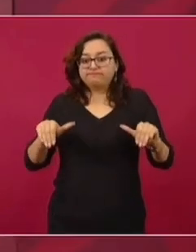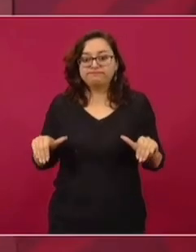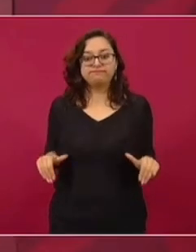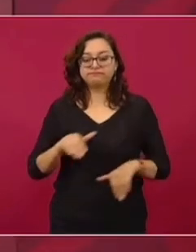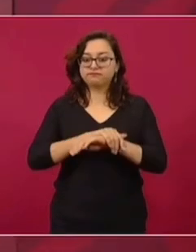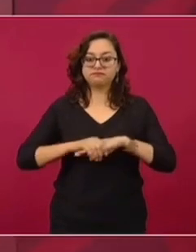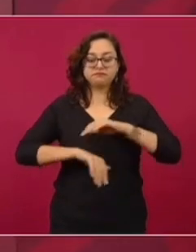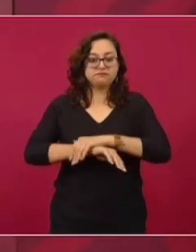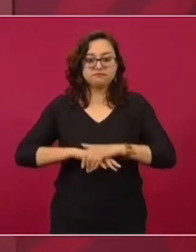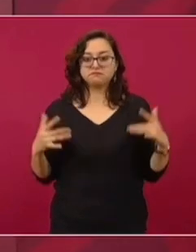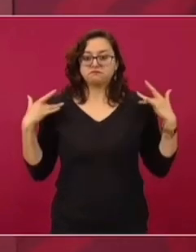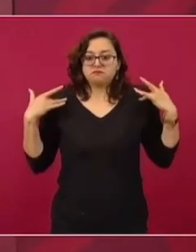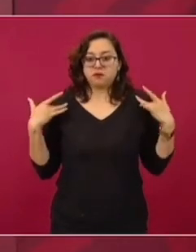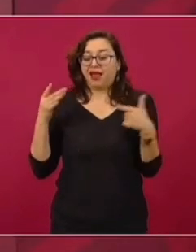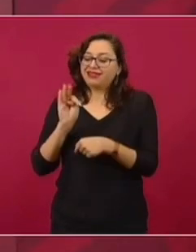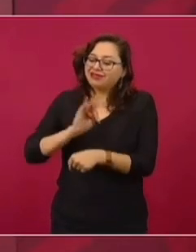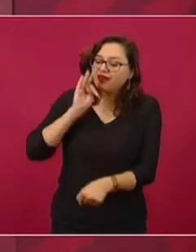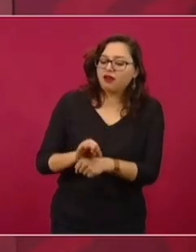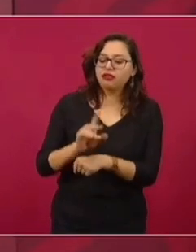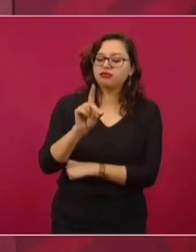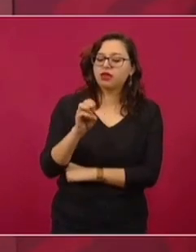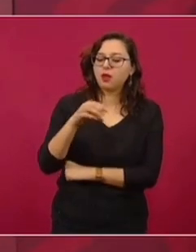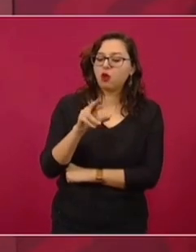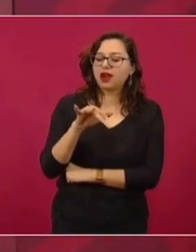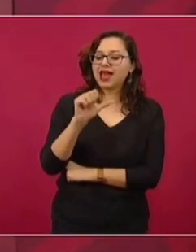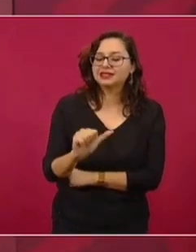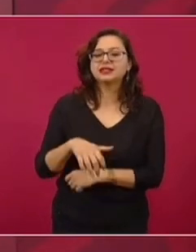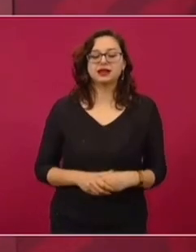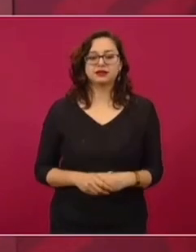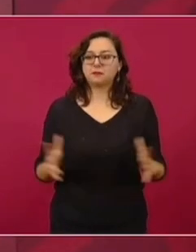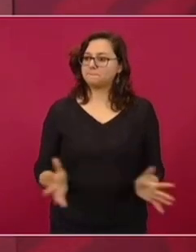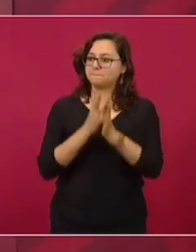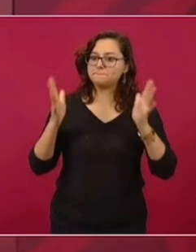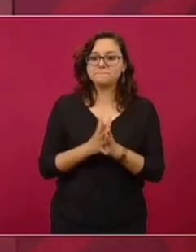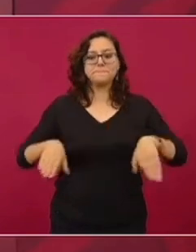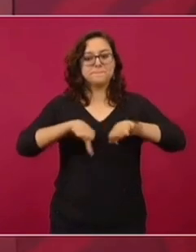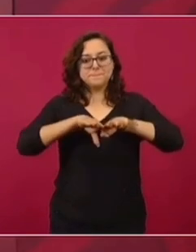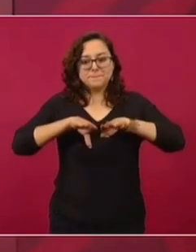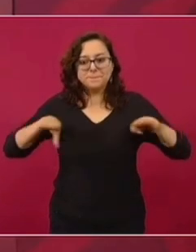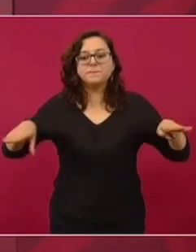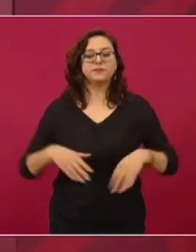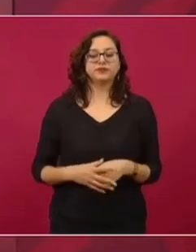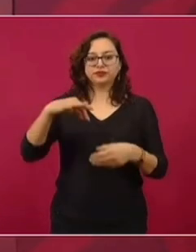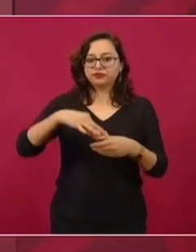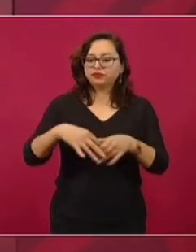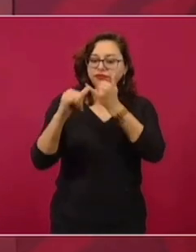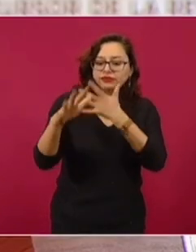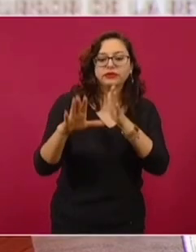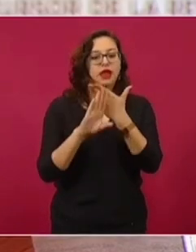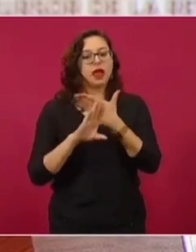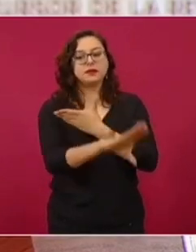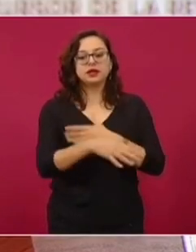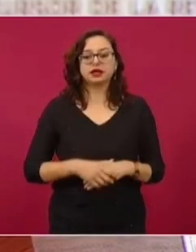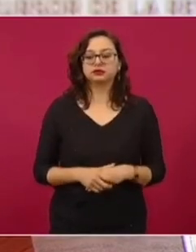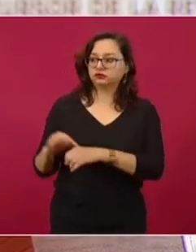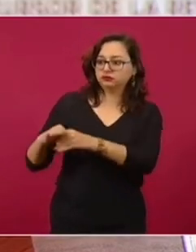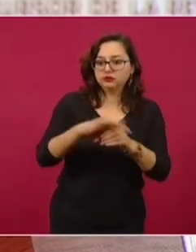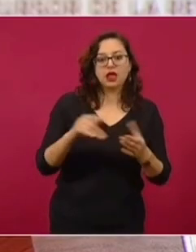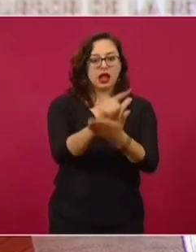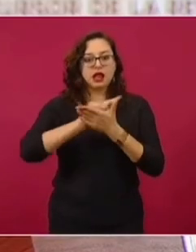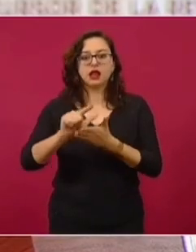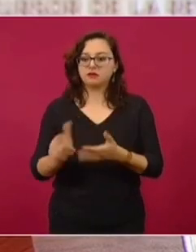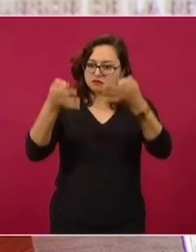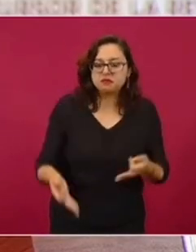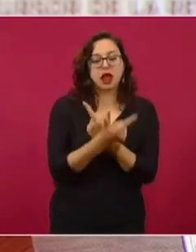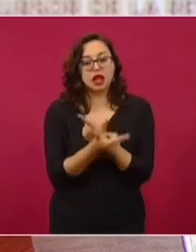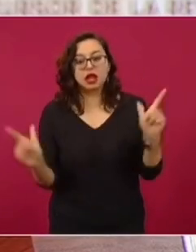Su función es hacer valer la democracia, garantizar un pie de igualdad, evitar los fraudes electorales, que las elecciones sean limpias, sean